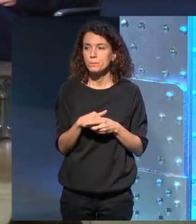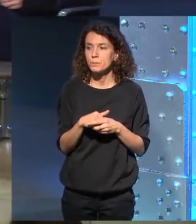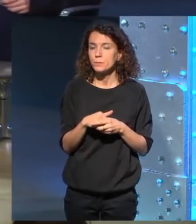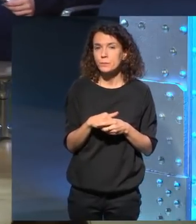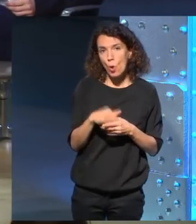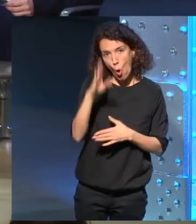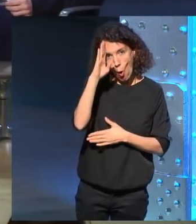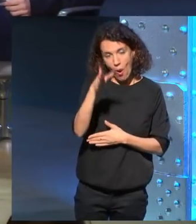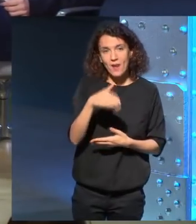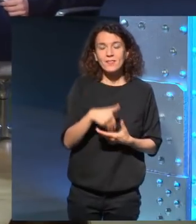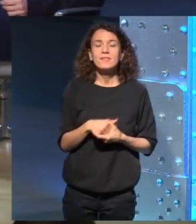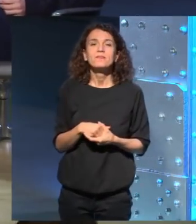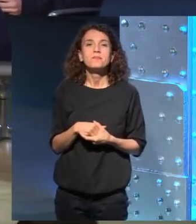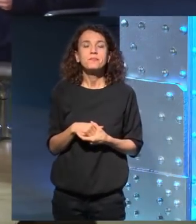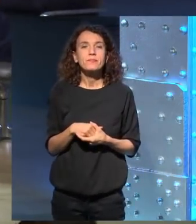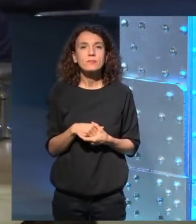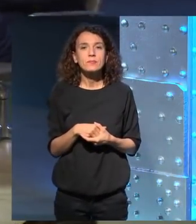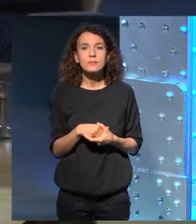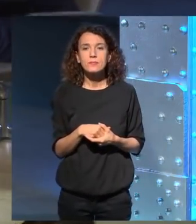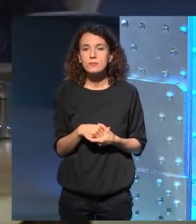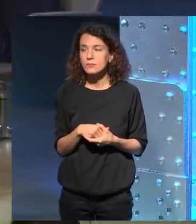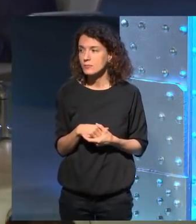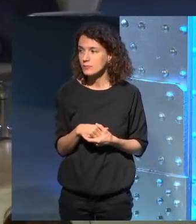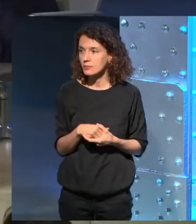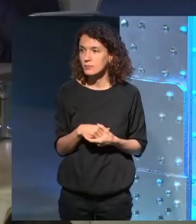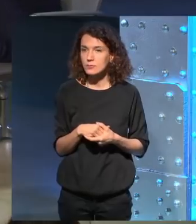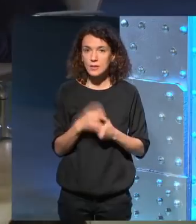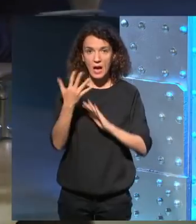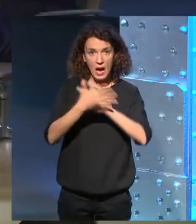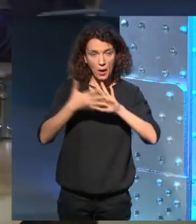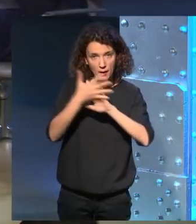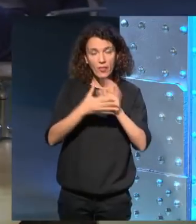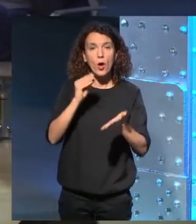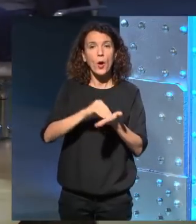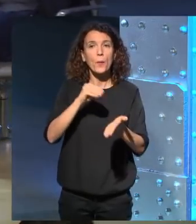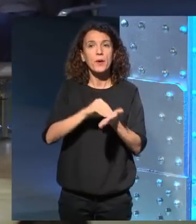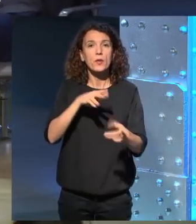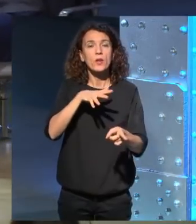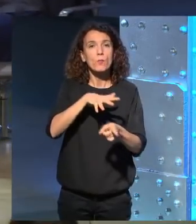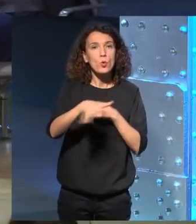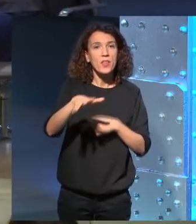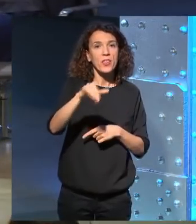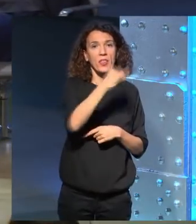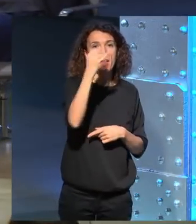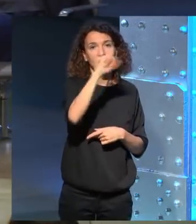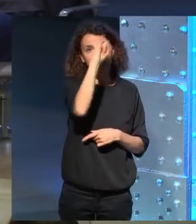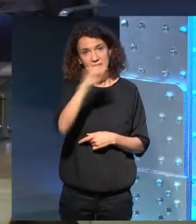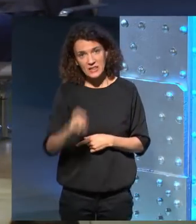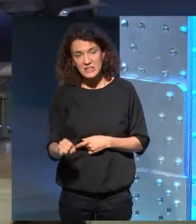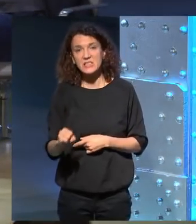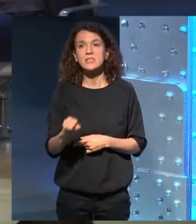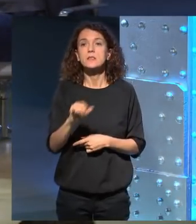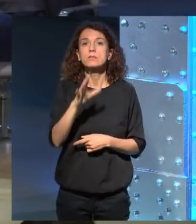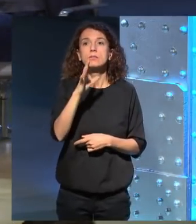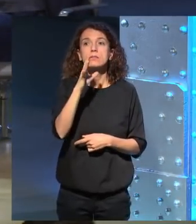hola una pregunta tú has hablado también a veces de la influencia del jazz en la forma en que escribes como